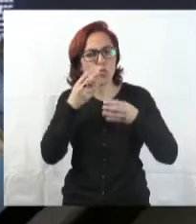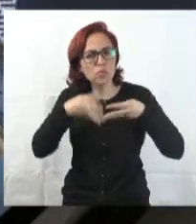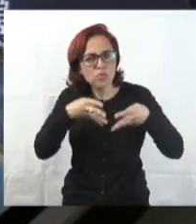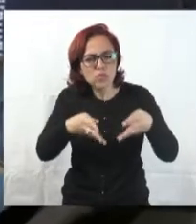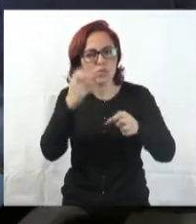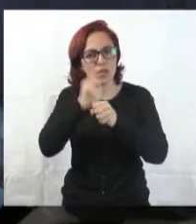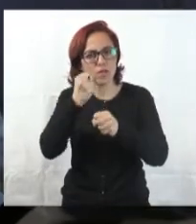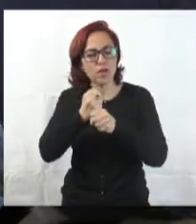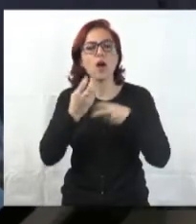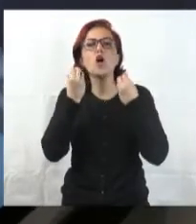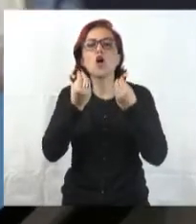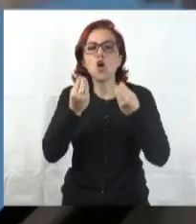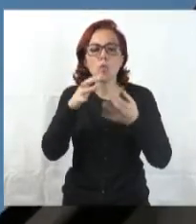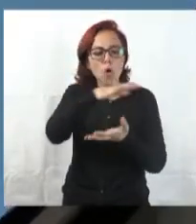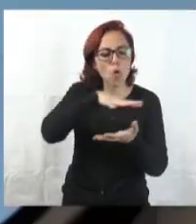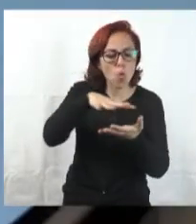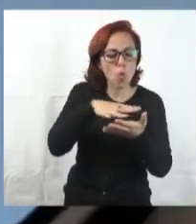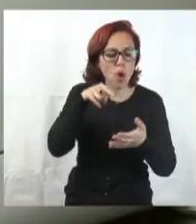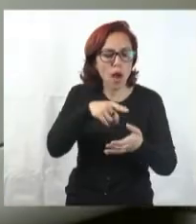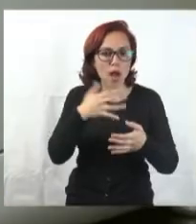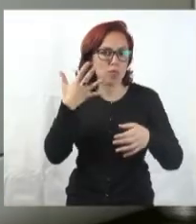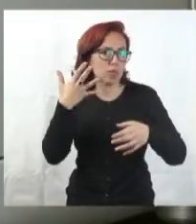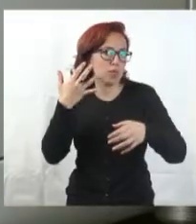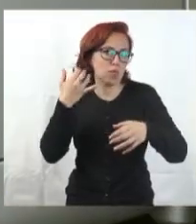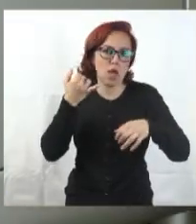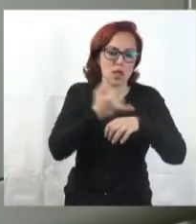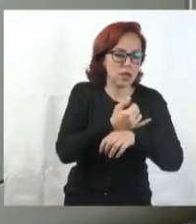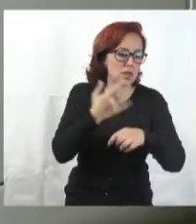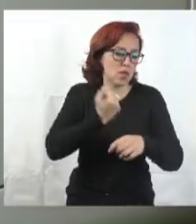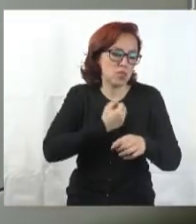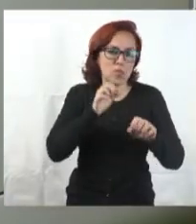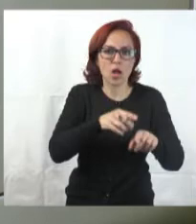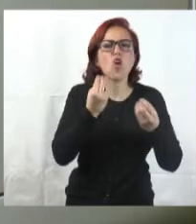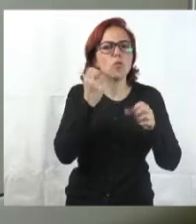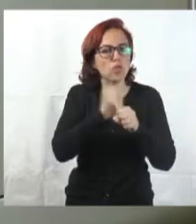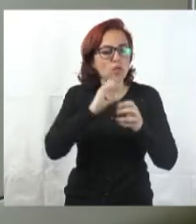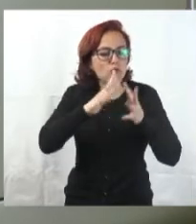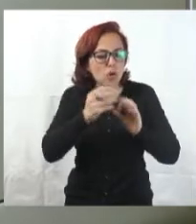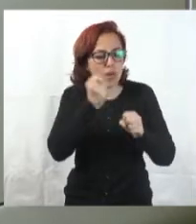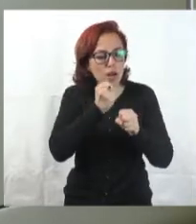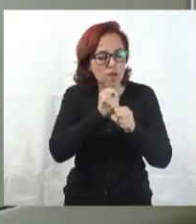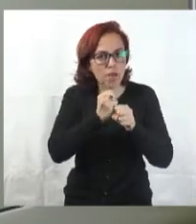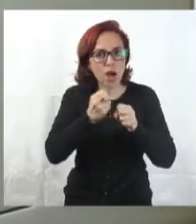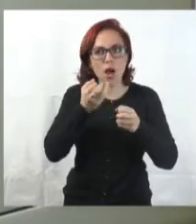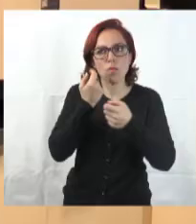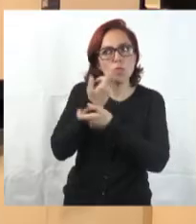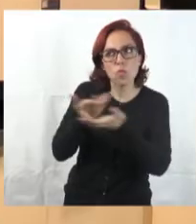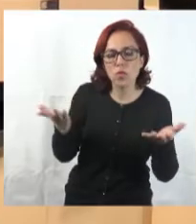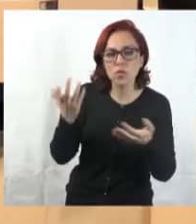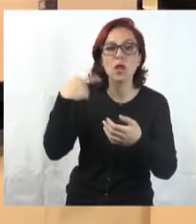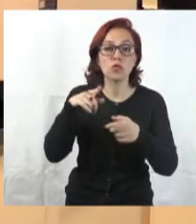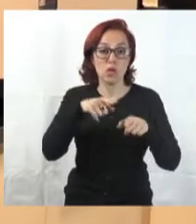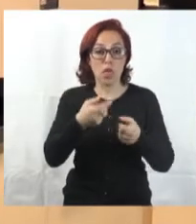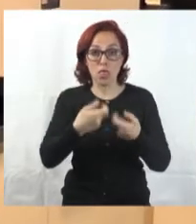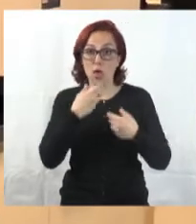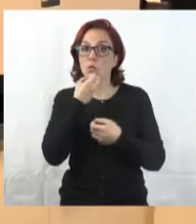procedimientos, cómo se trabaja desde la escena del hecho a través del laboratorio biológico, o conocer esa realidad tangible y que le ha